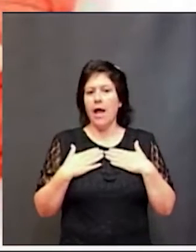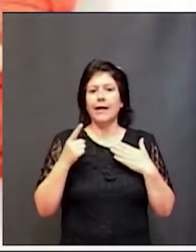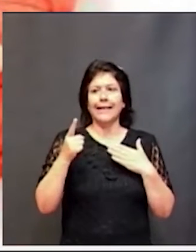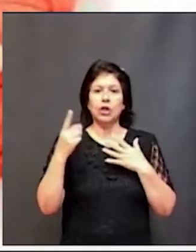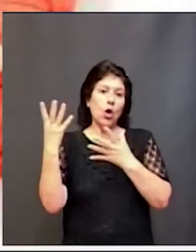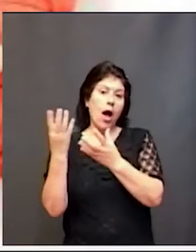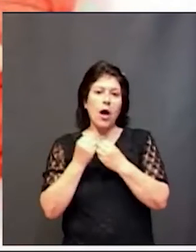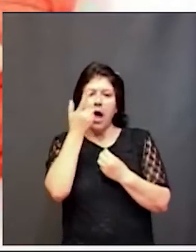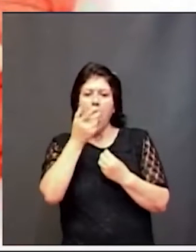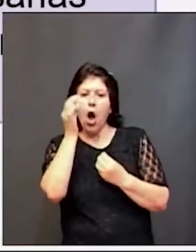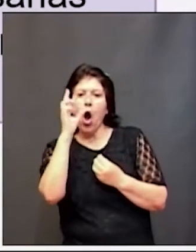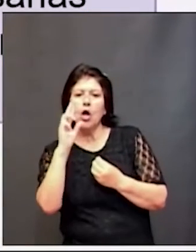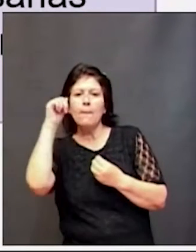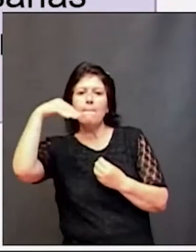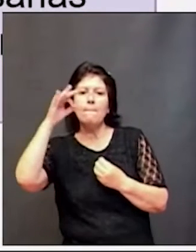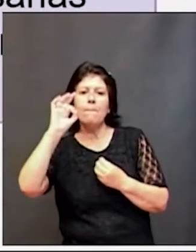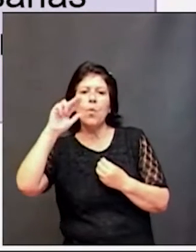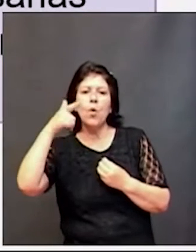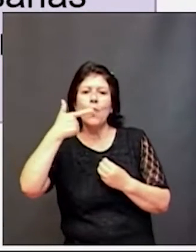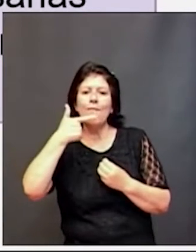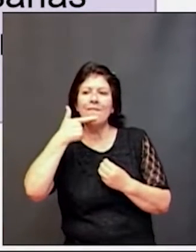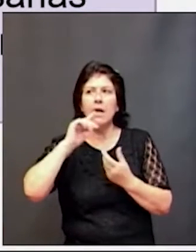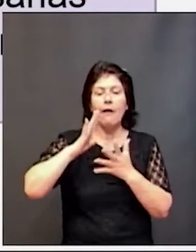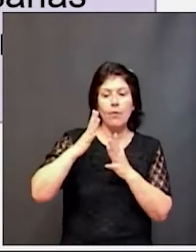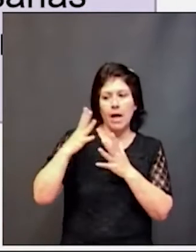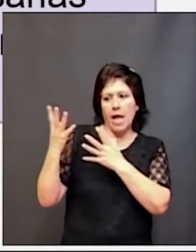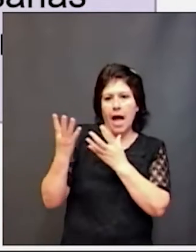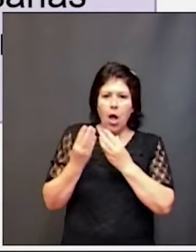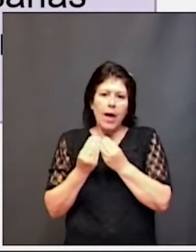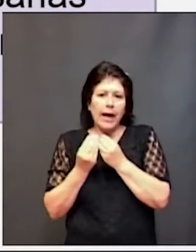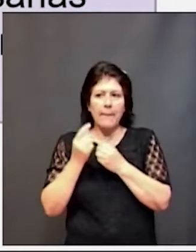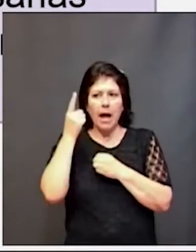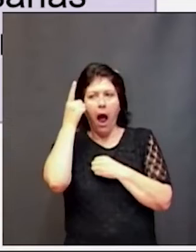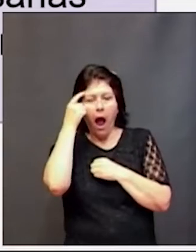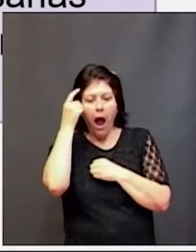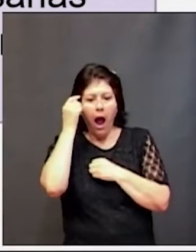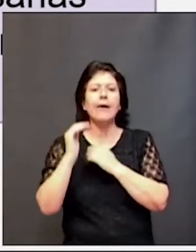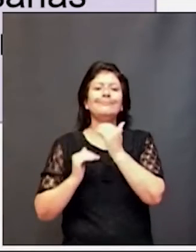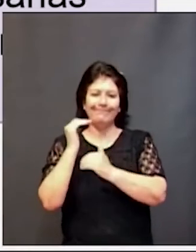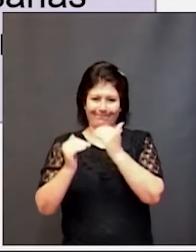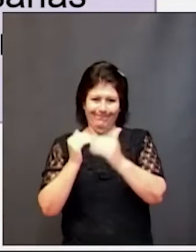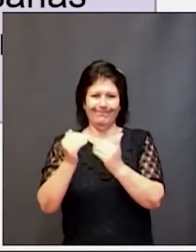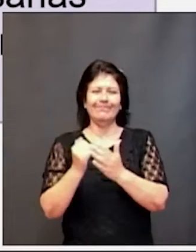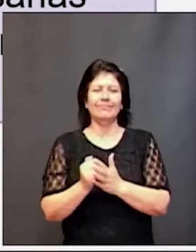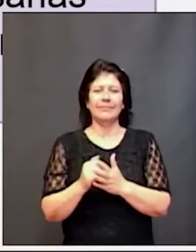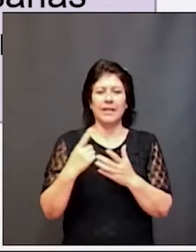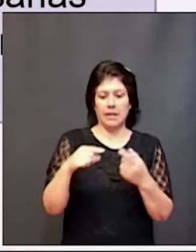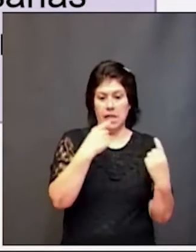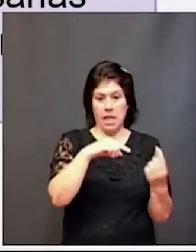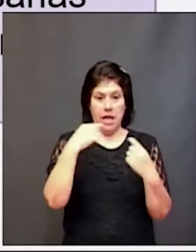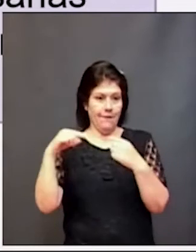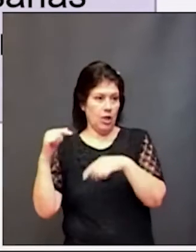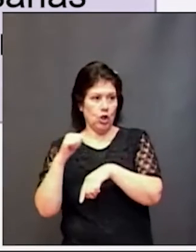nos ayudan a que también desarrollemos aprendizajes aprendizajes que hacen que podamos tener distintos momentos